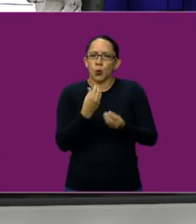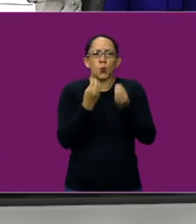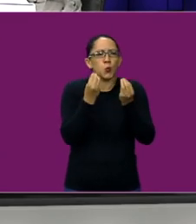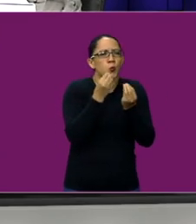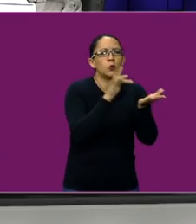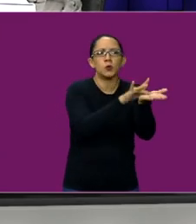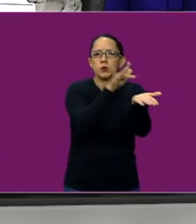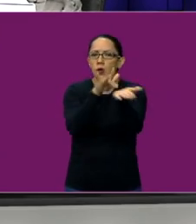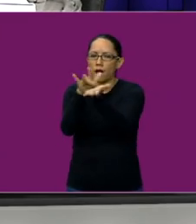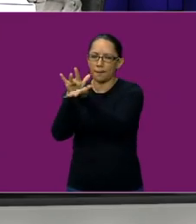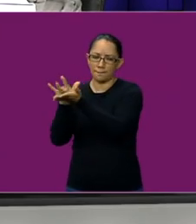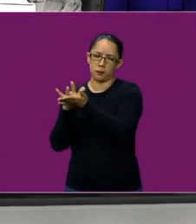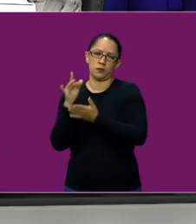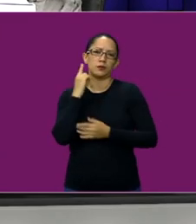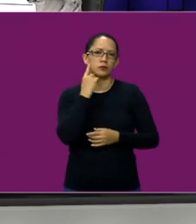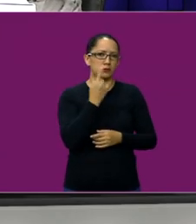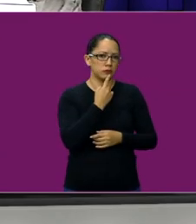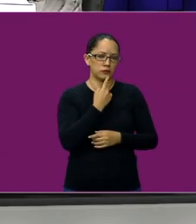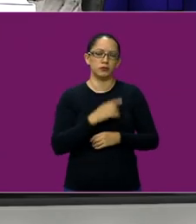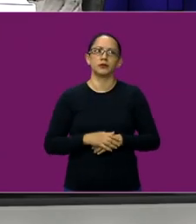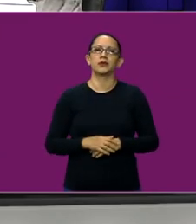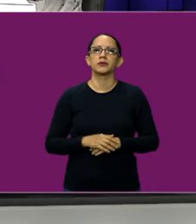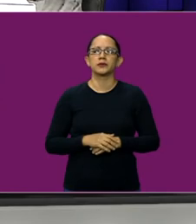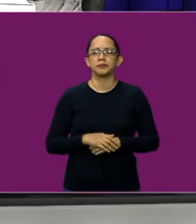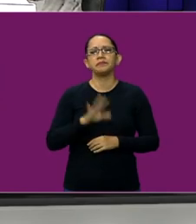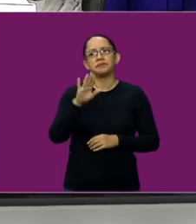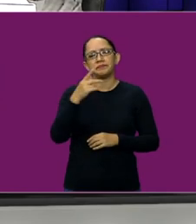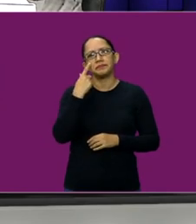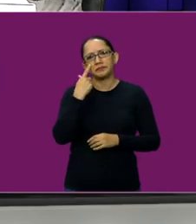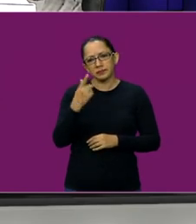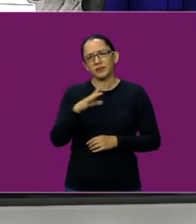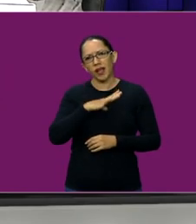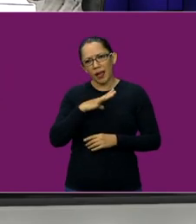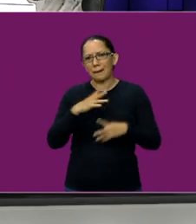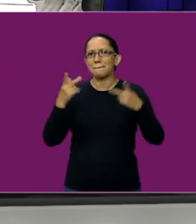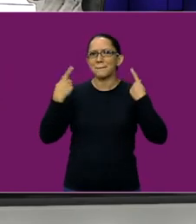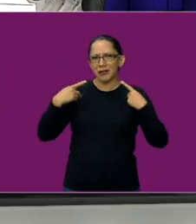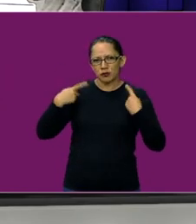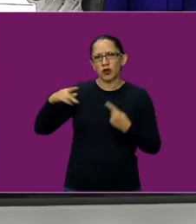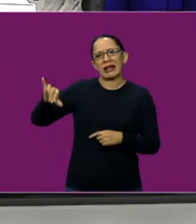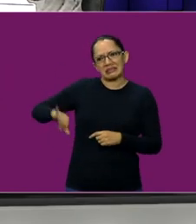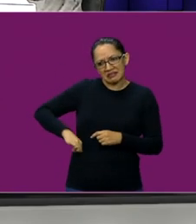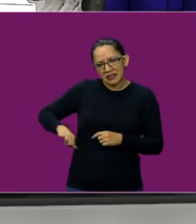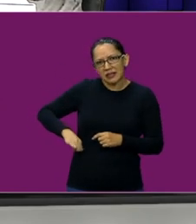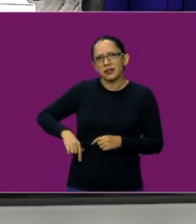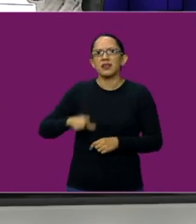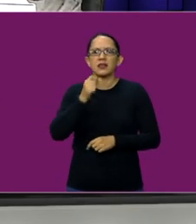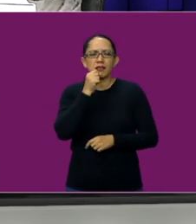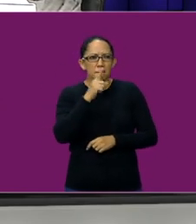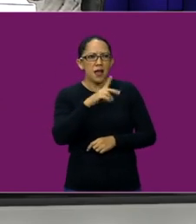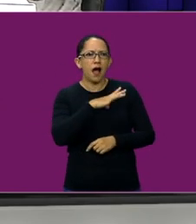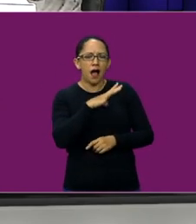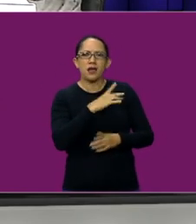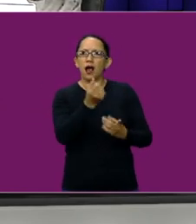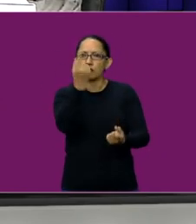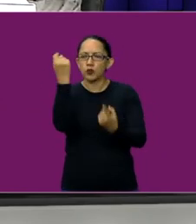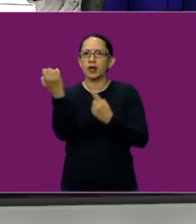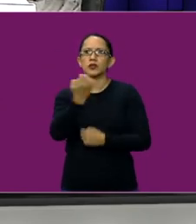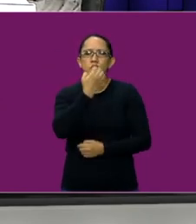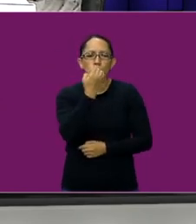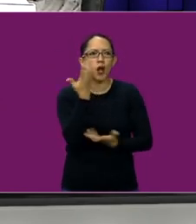Oye, Elvira, y para la gente que esté más interesada en todo esto, porque hemos platicado en diferentes momentos, incluso que hay escuelas, talleres, hay cursos para